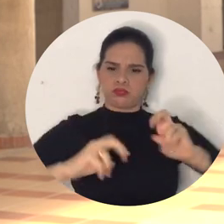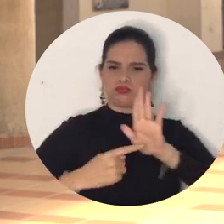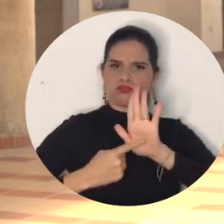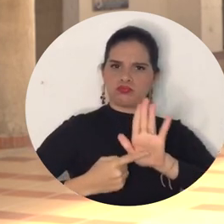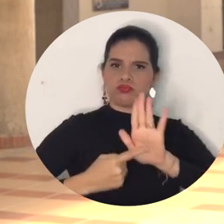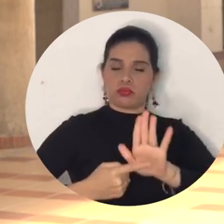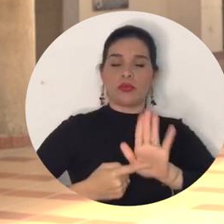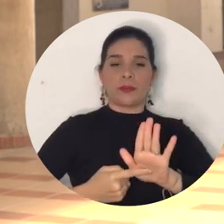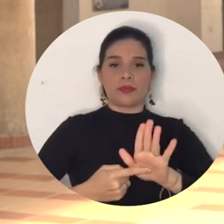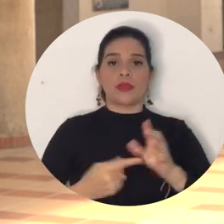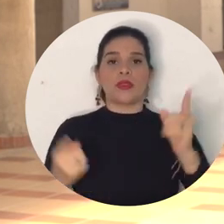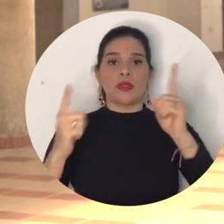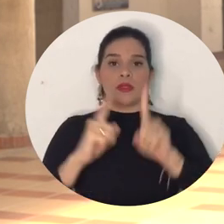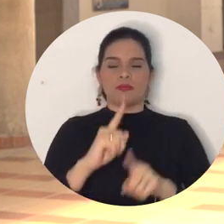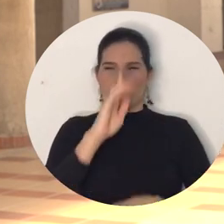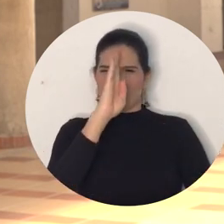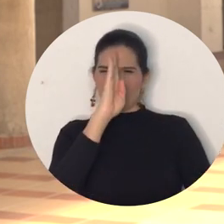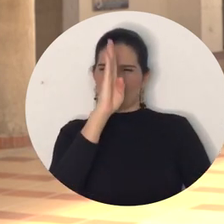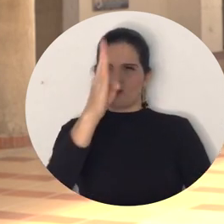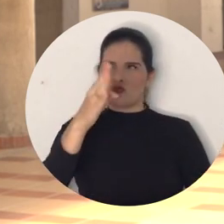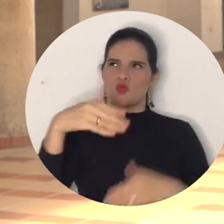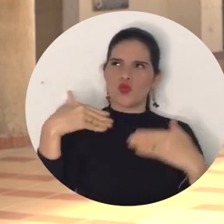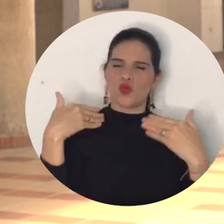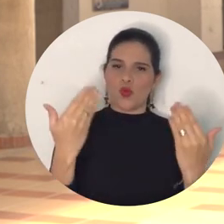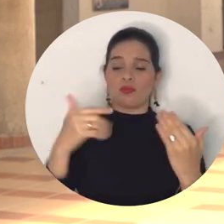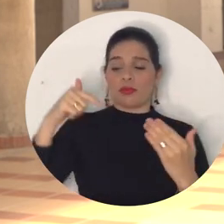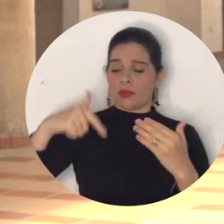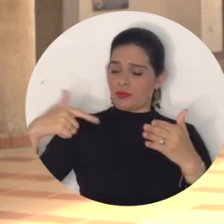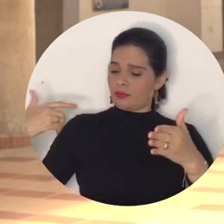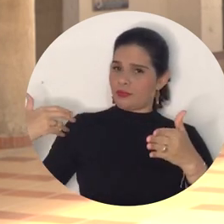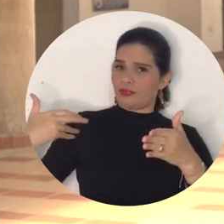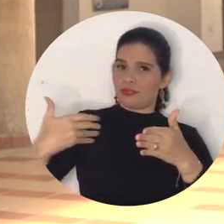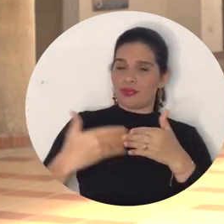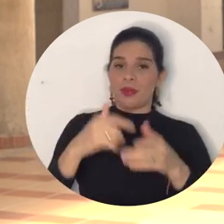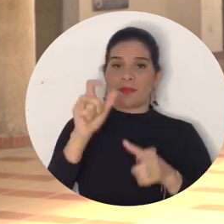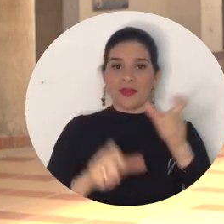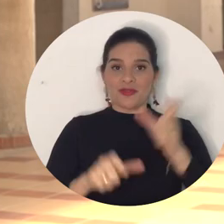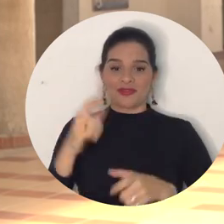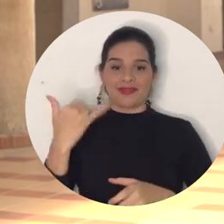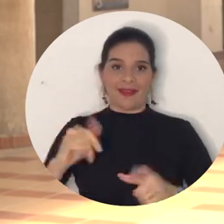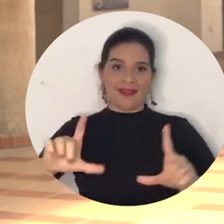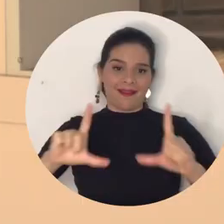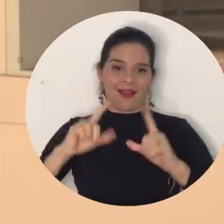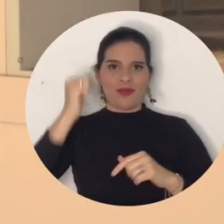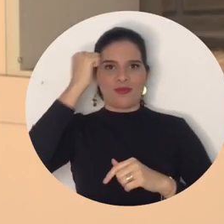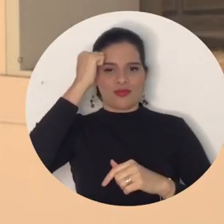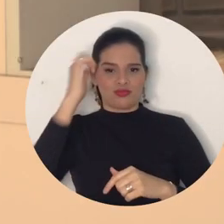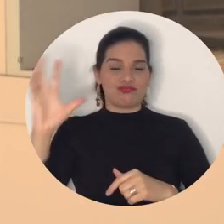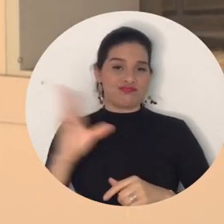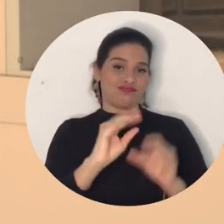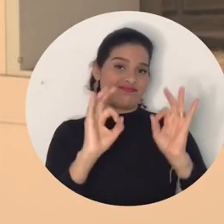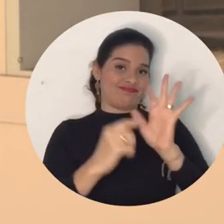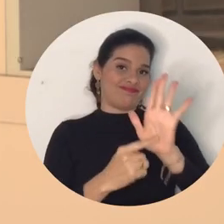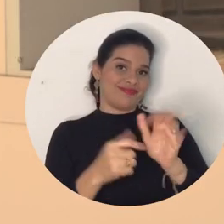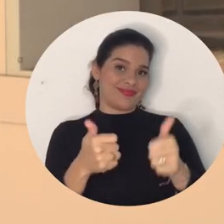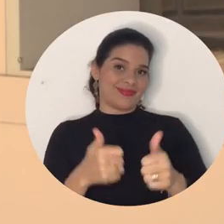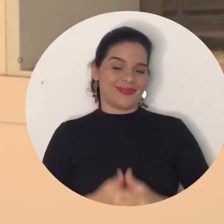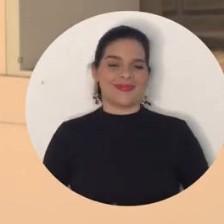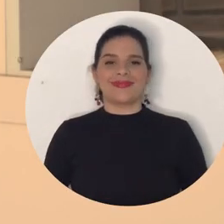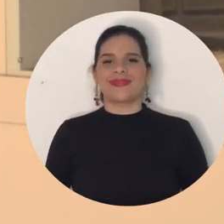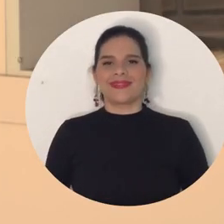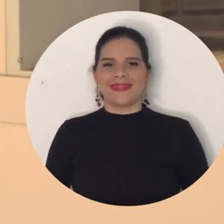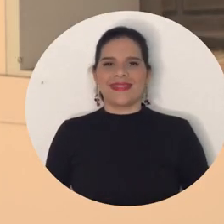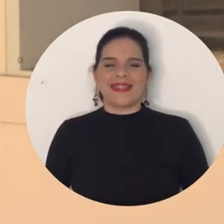y precisamente con la proyección y trayectoria que ha tenido el programa, sus egresados y sus profesores. Queda claro que nuestro